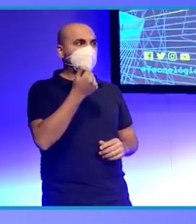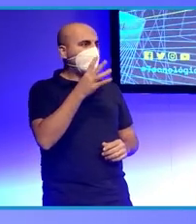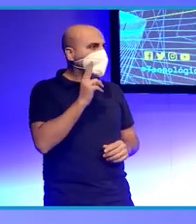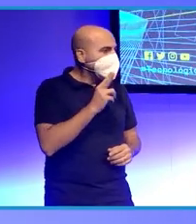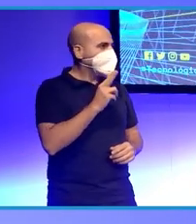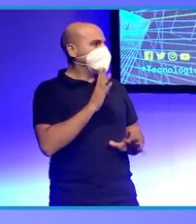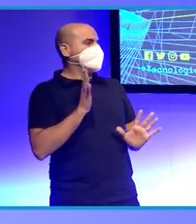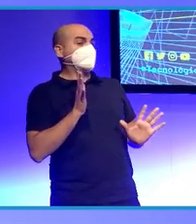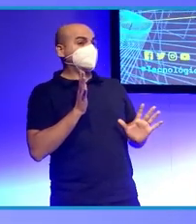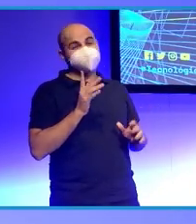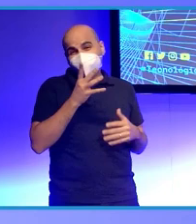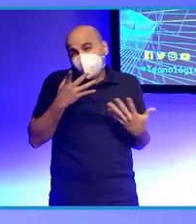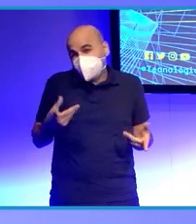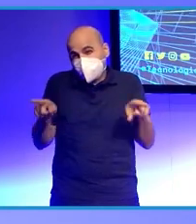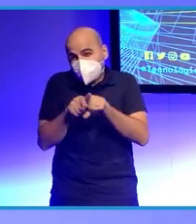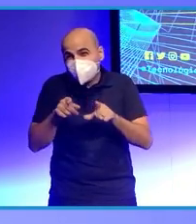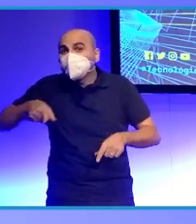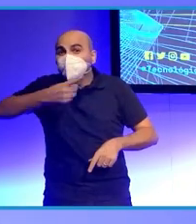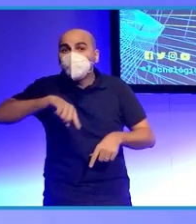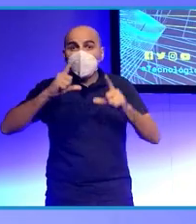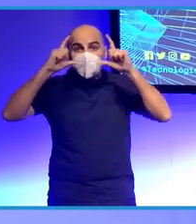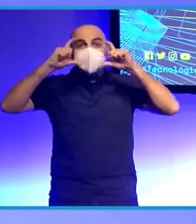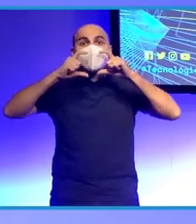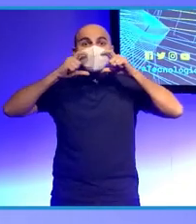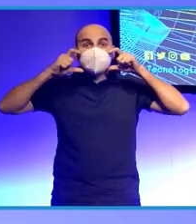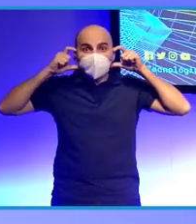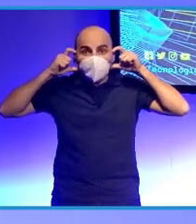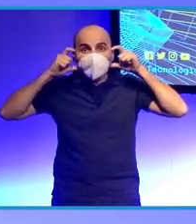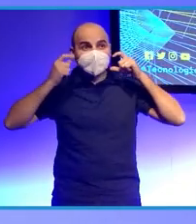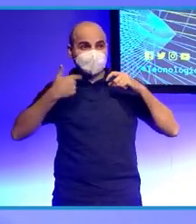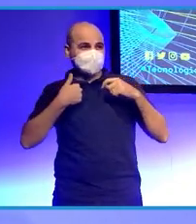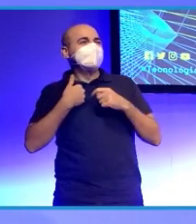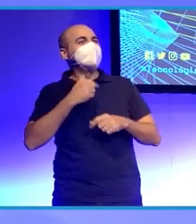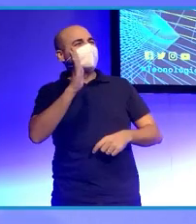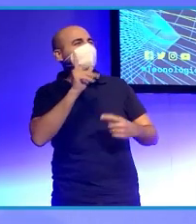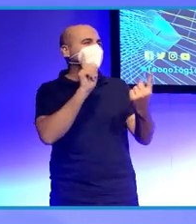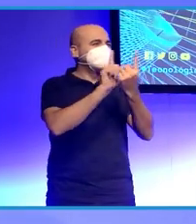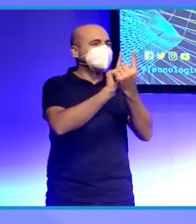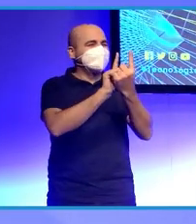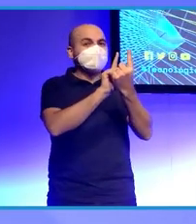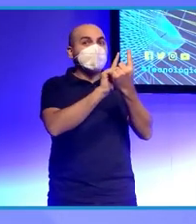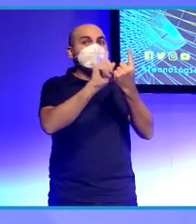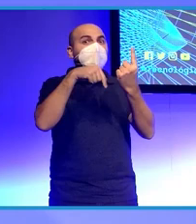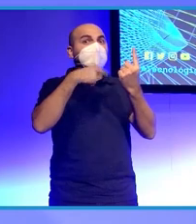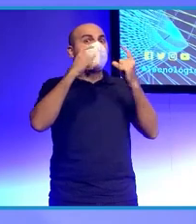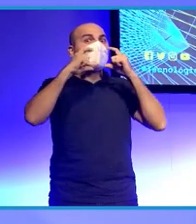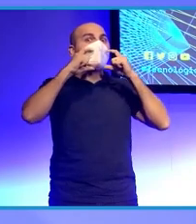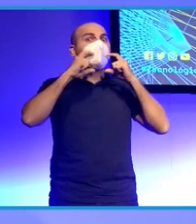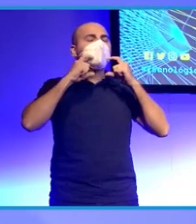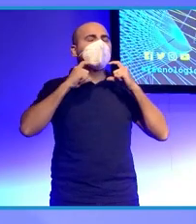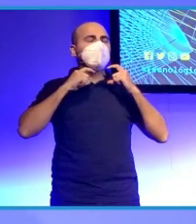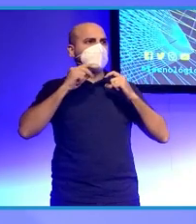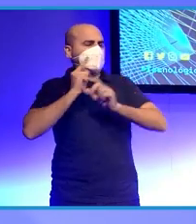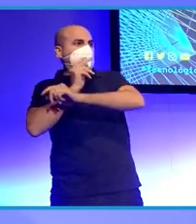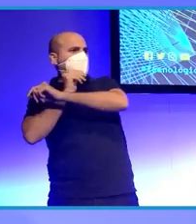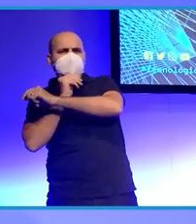mismo con las mascarillas, ¿verdad? Conocemos a alguien con la mascarilla puesta y en el momento que se la quita decimos, imposible. Esos ojos no pegan con esa boca